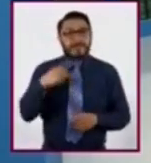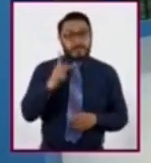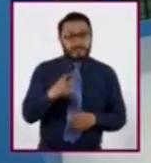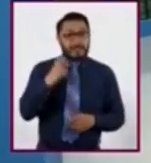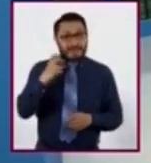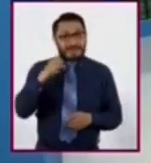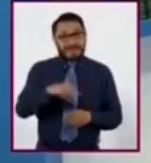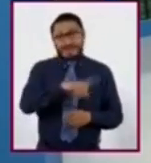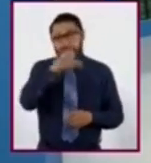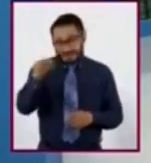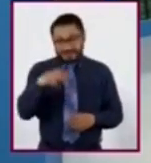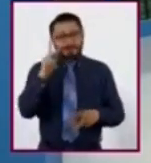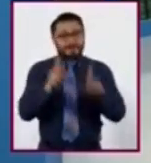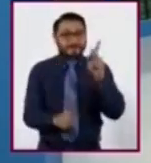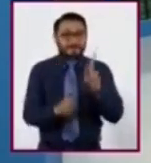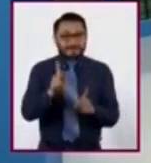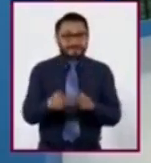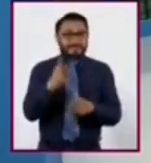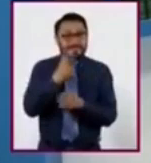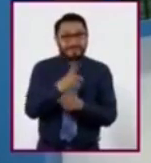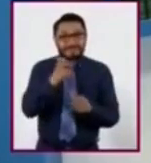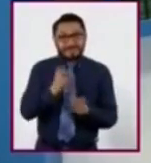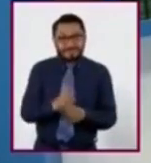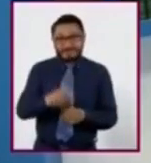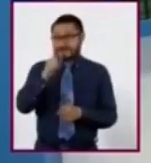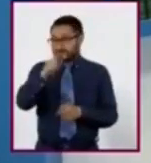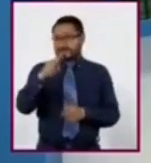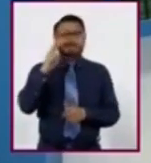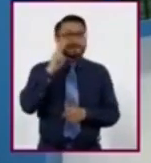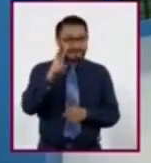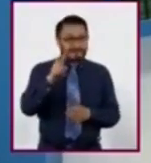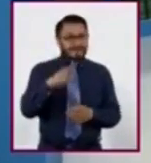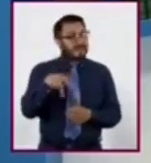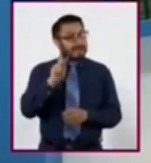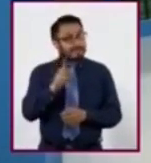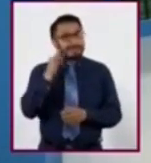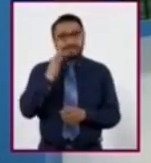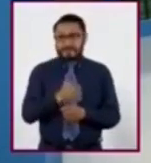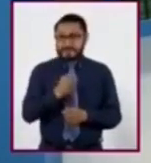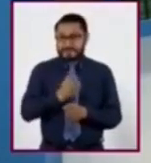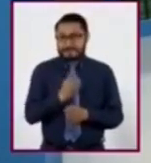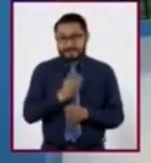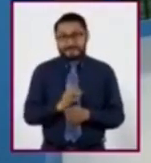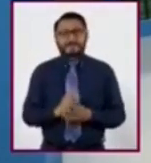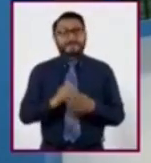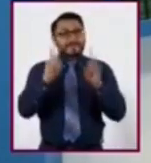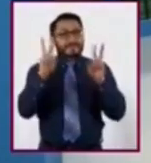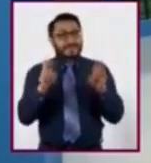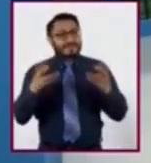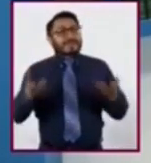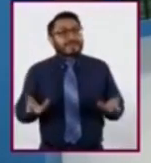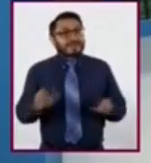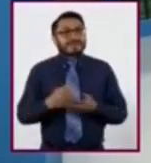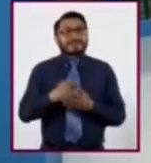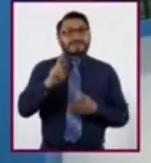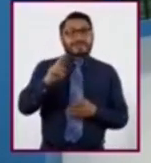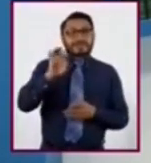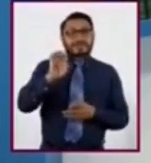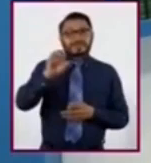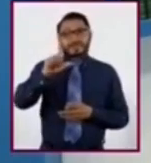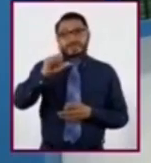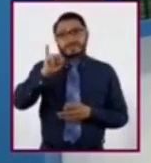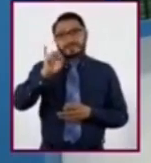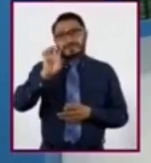hablaremos en la próxima sesión y les invito a que no se la pierda. Pero, regresemos a nuestro tema, el relieve de la Tierra.